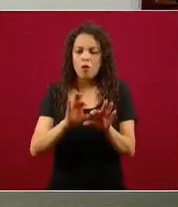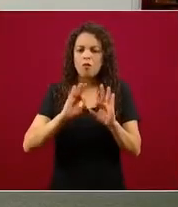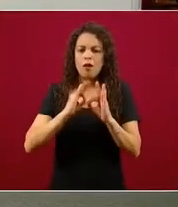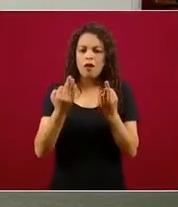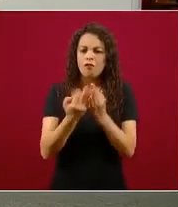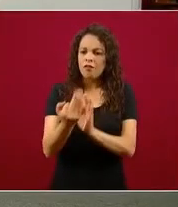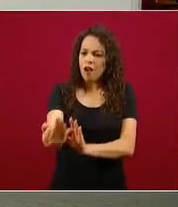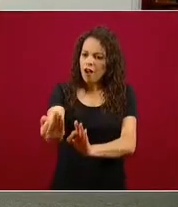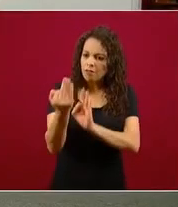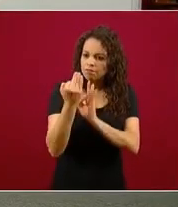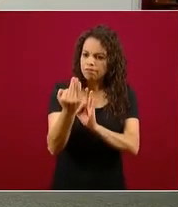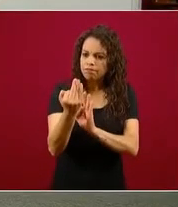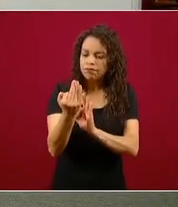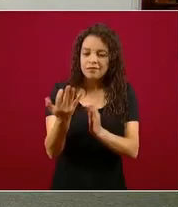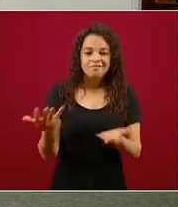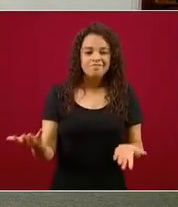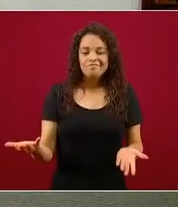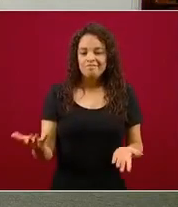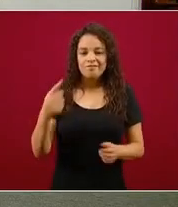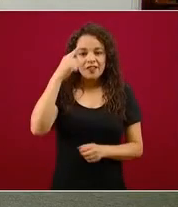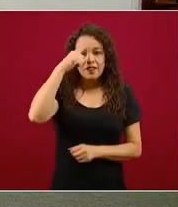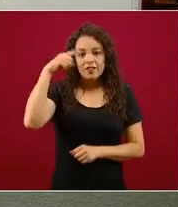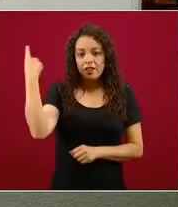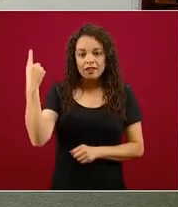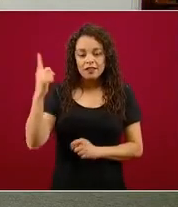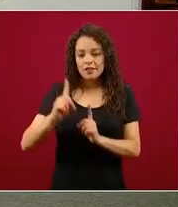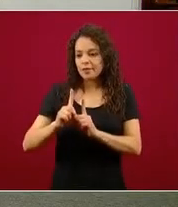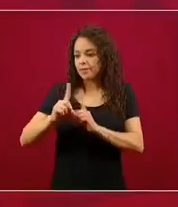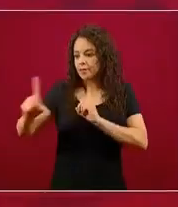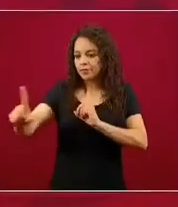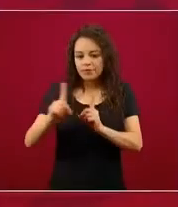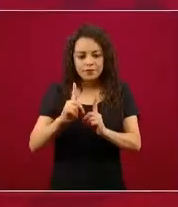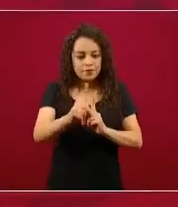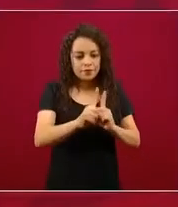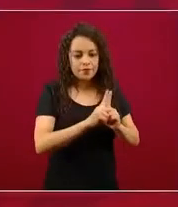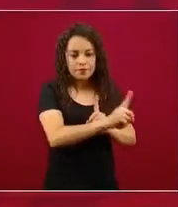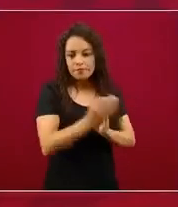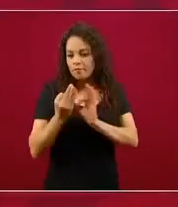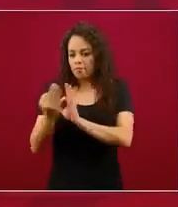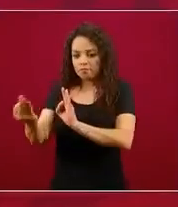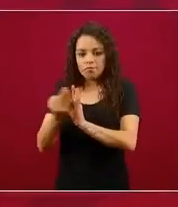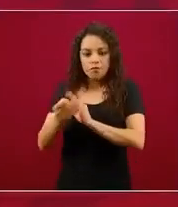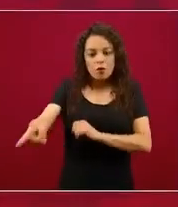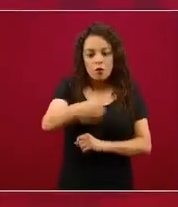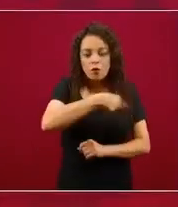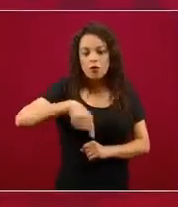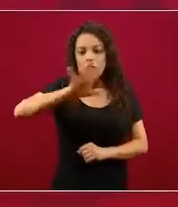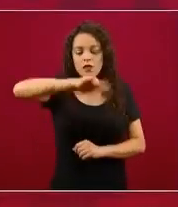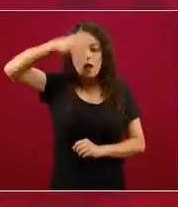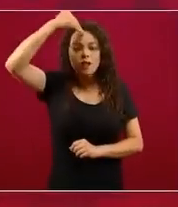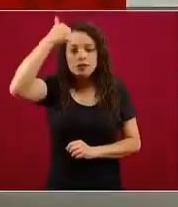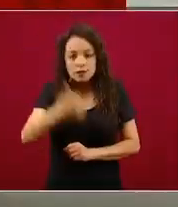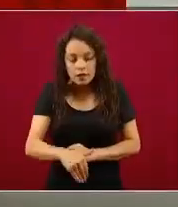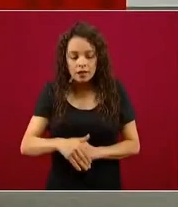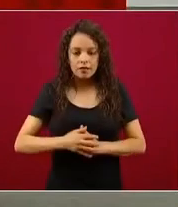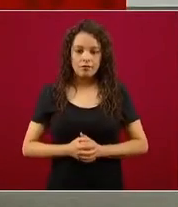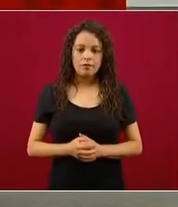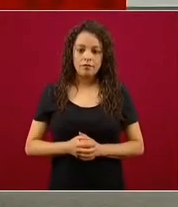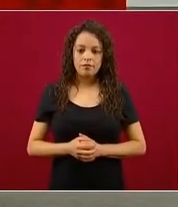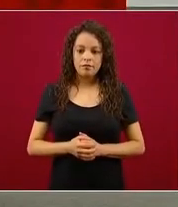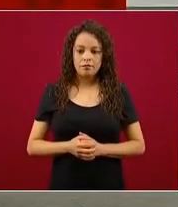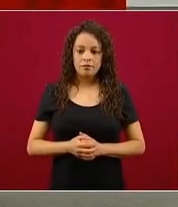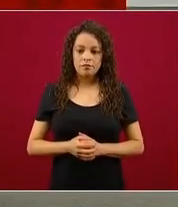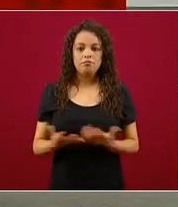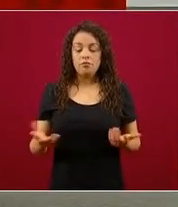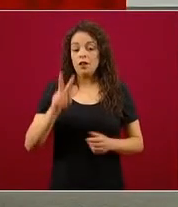distanciamiento social. ¿Por qué? Por lo que todos y todas ustedes ya conocen y espero que la mayoría de la población le tenga